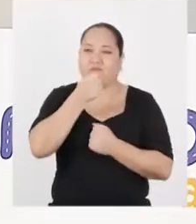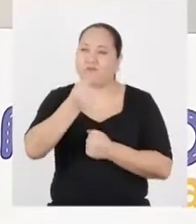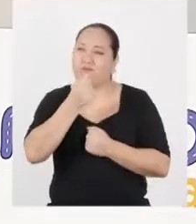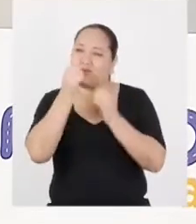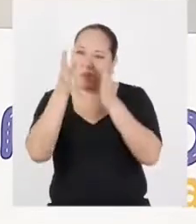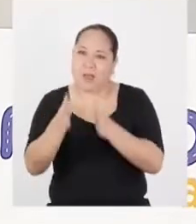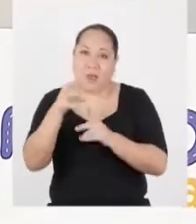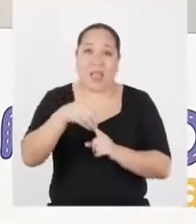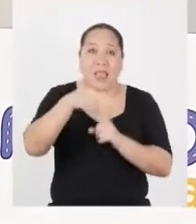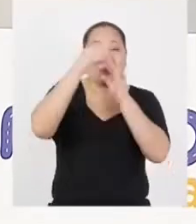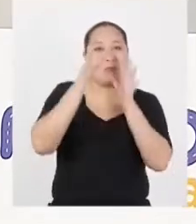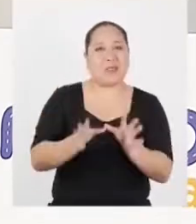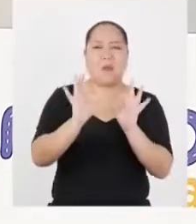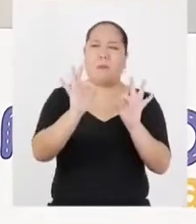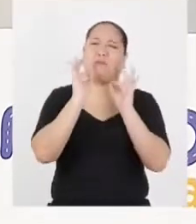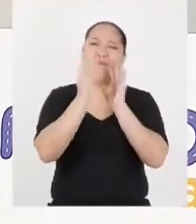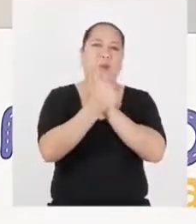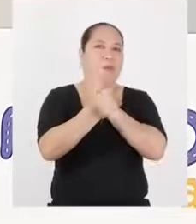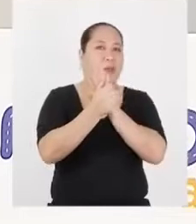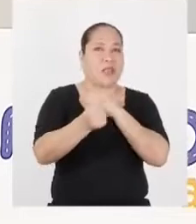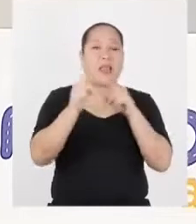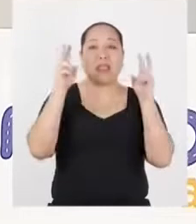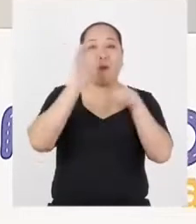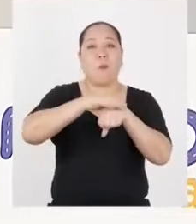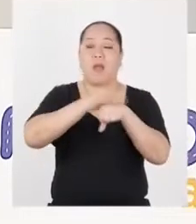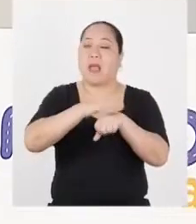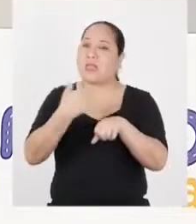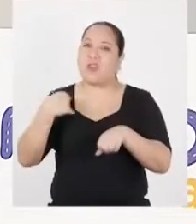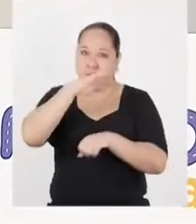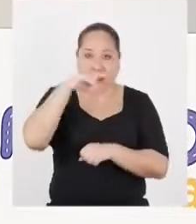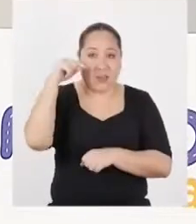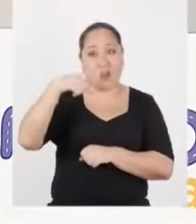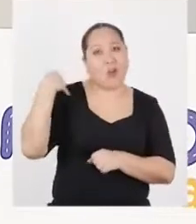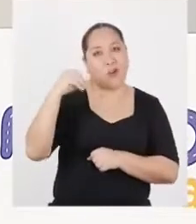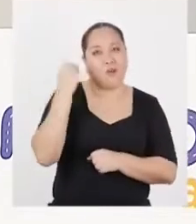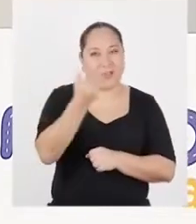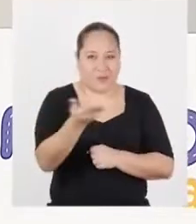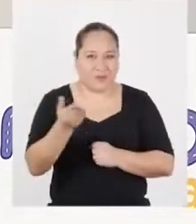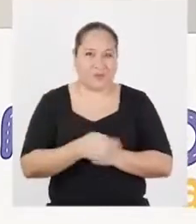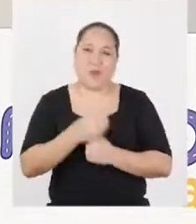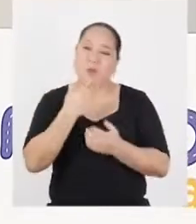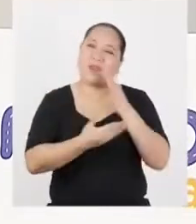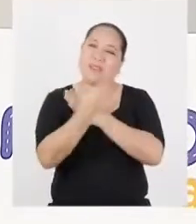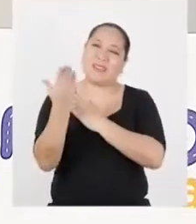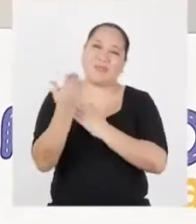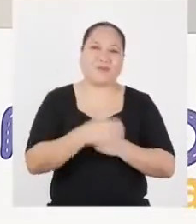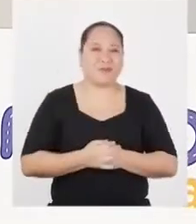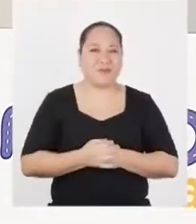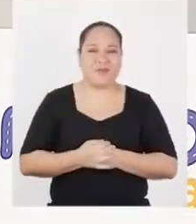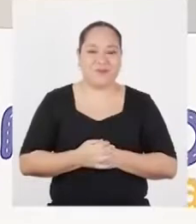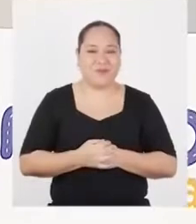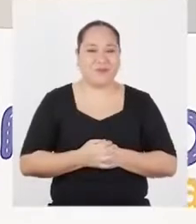vamos a entrevistar a una especialista experta en temas de prevención de drogas en adolescentes y jóvenes. Buenos días.